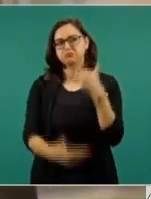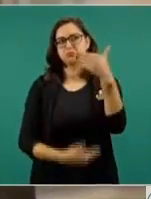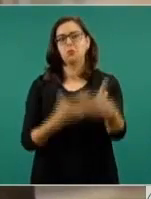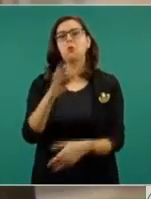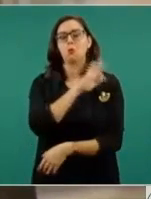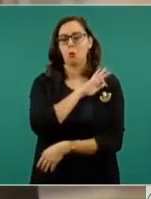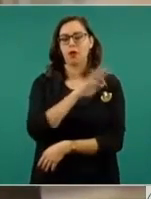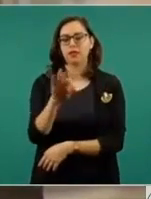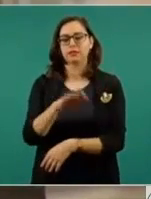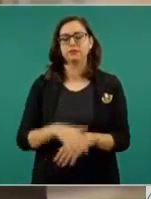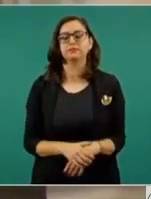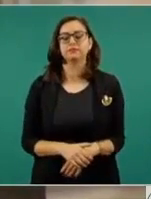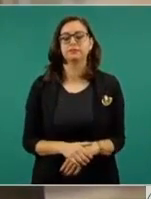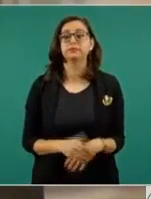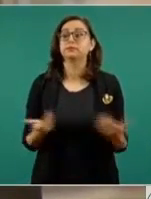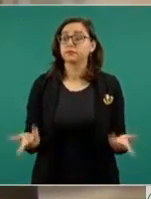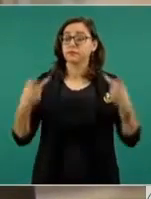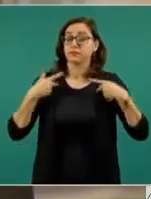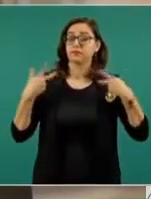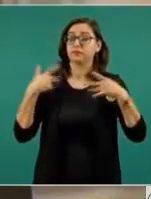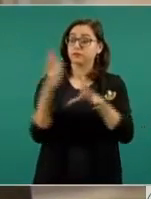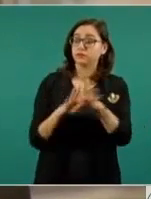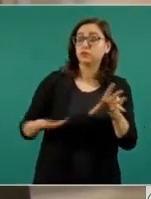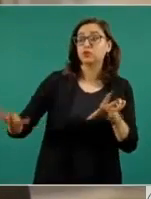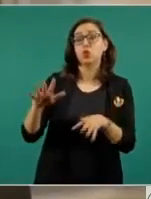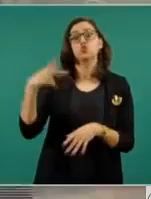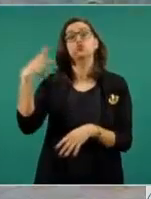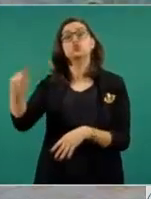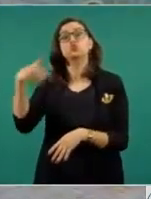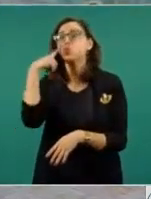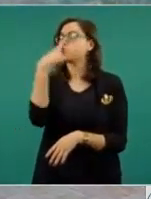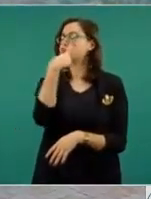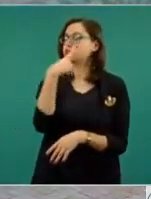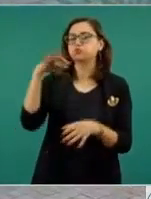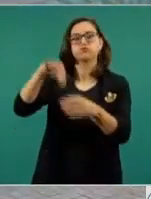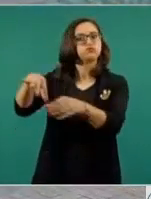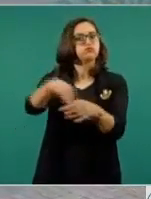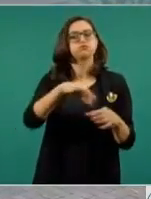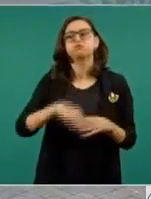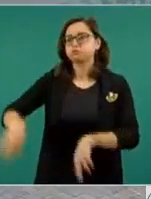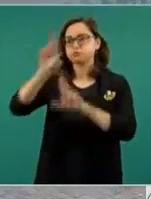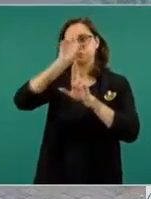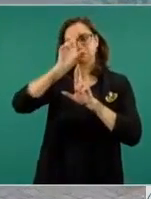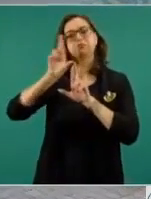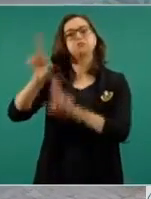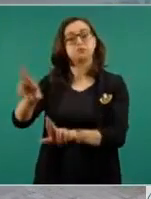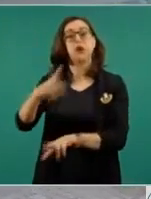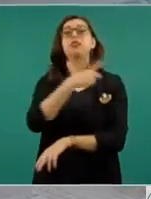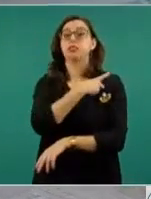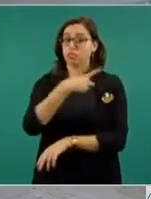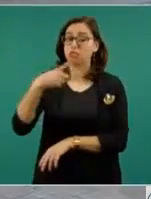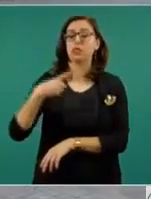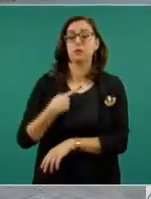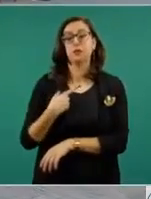Así, el respeto a la voluntad del pueblo es muestra de civilidad y aun cuando existan diferencias de